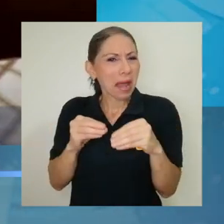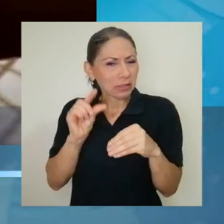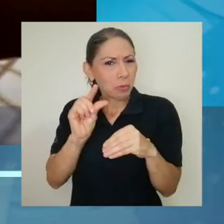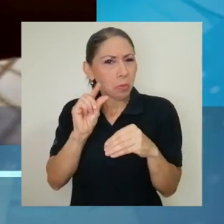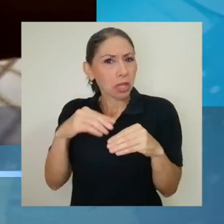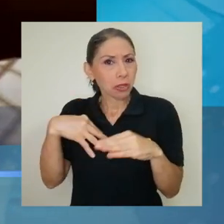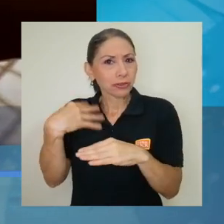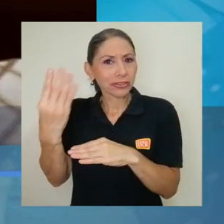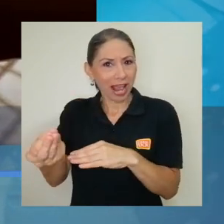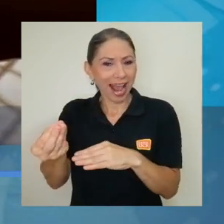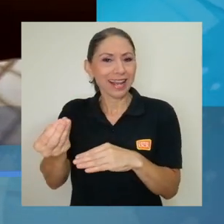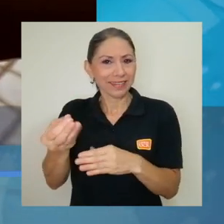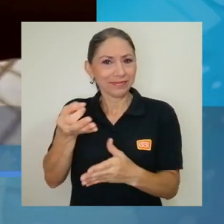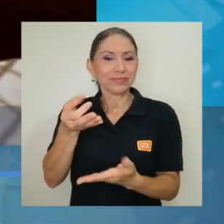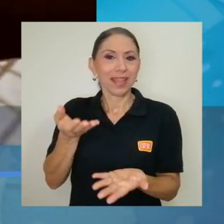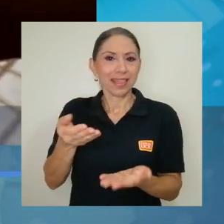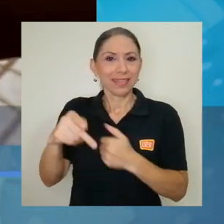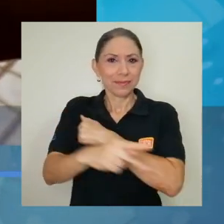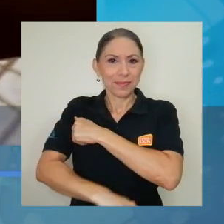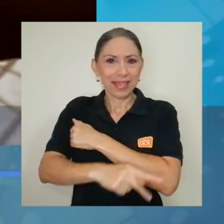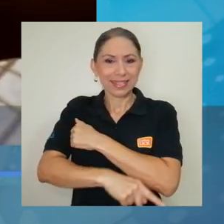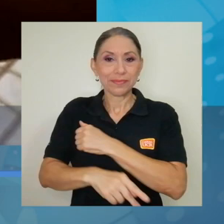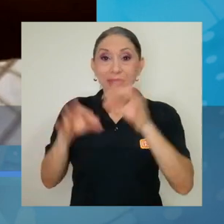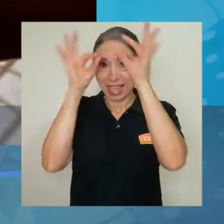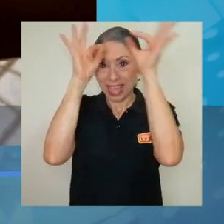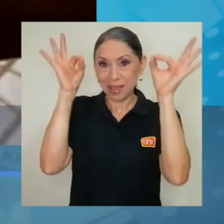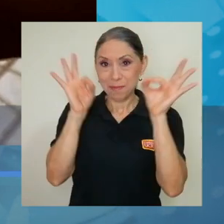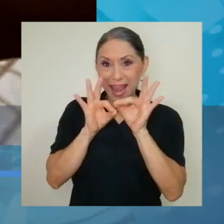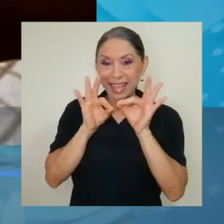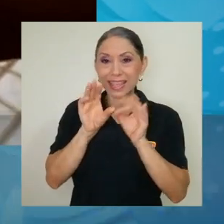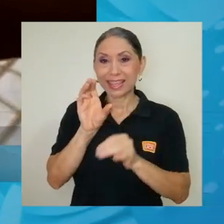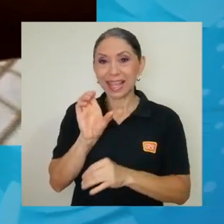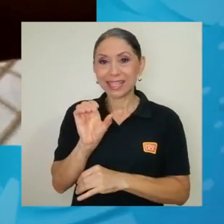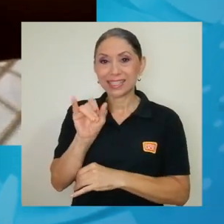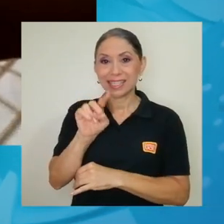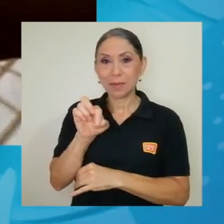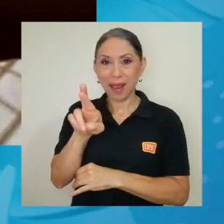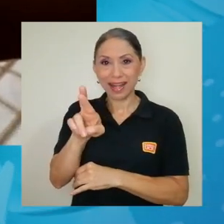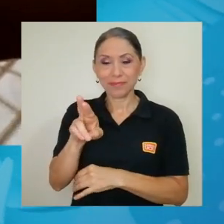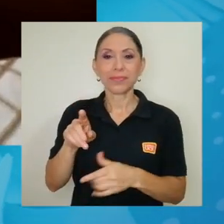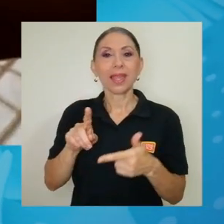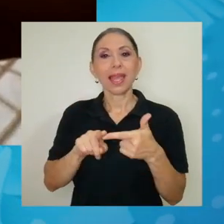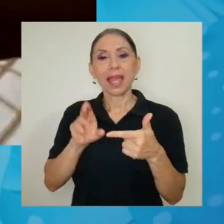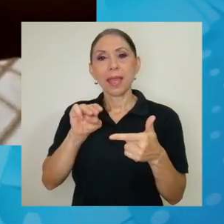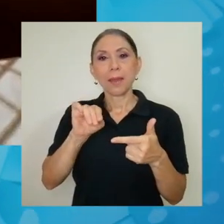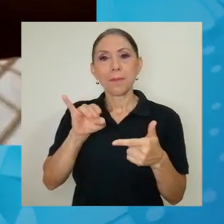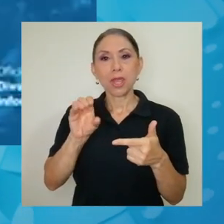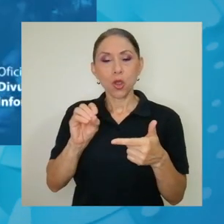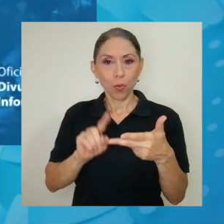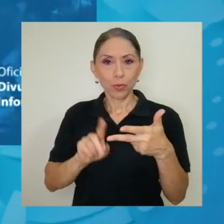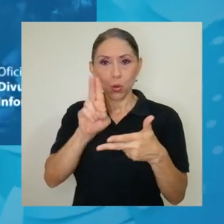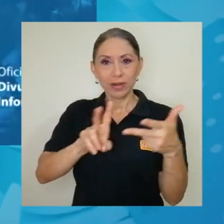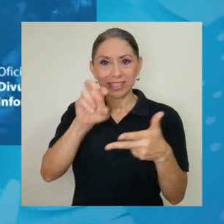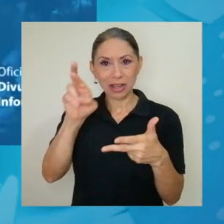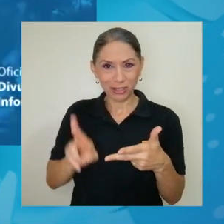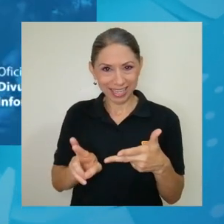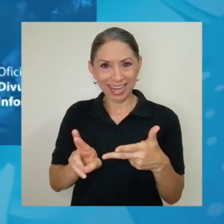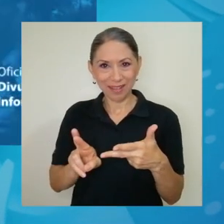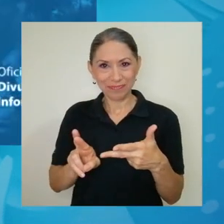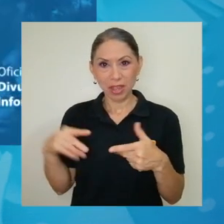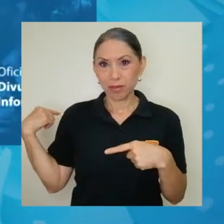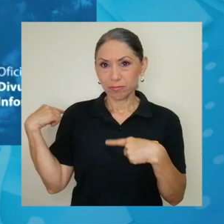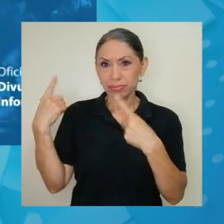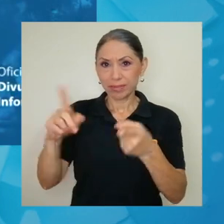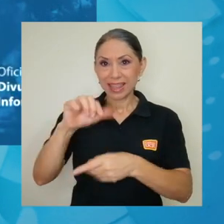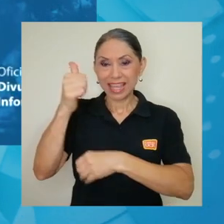Digamos que la imagen que se ha dado del CIMAR y del mío y de la Universidad de Costa Rica a lo largo de estos 10